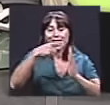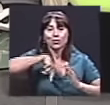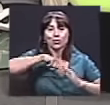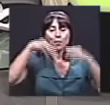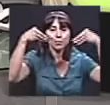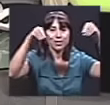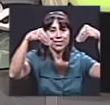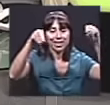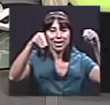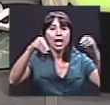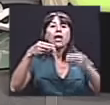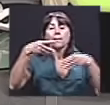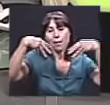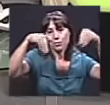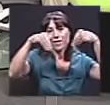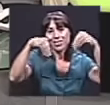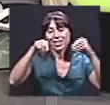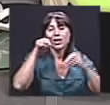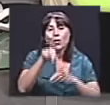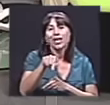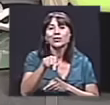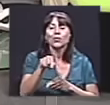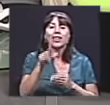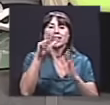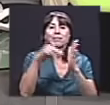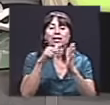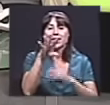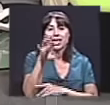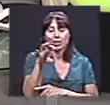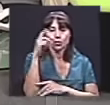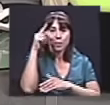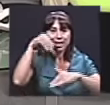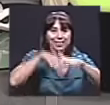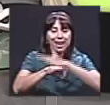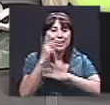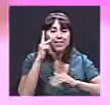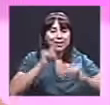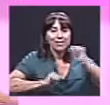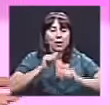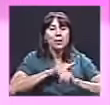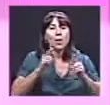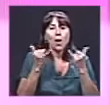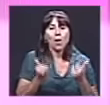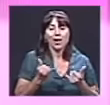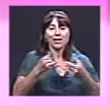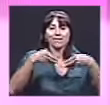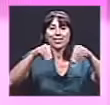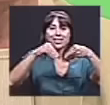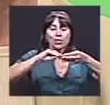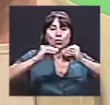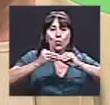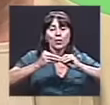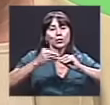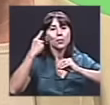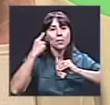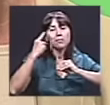Vamos a venderla en 3.500, nos estamos vendiendo números en 2.000 colones para poder financiar todo el ¿Dónde puedo conseguir estas entradas?